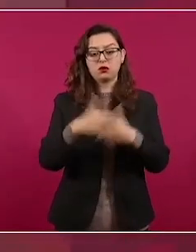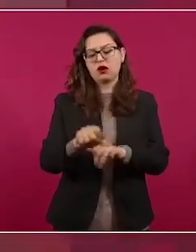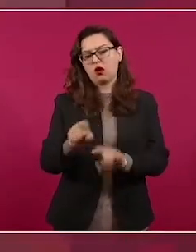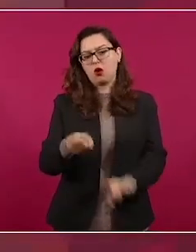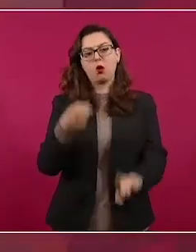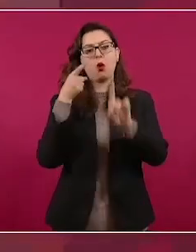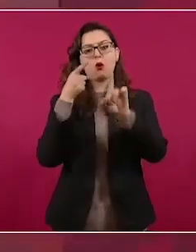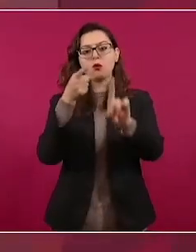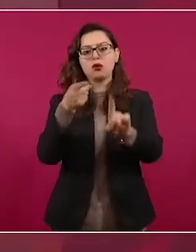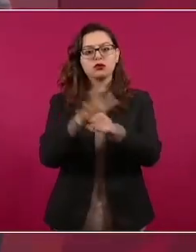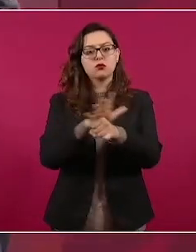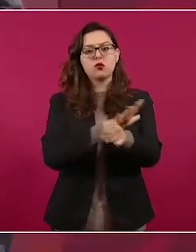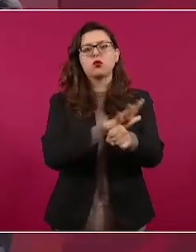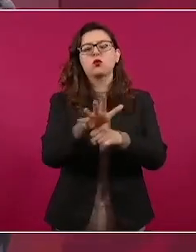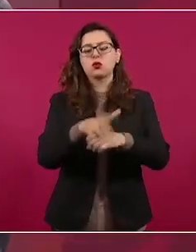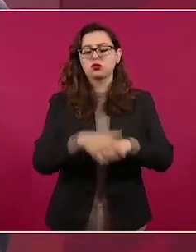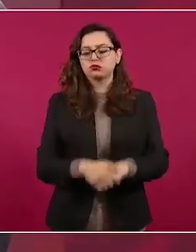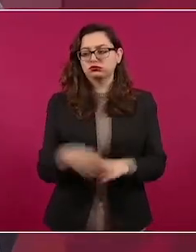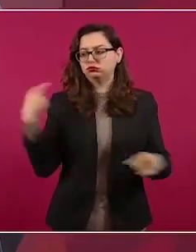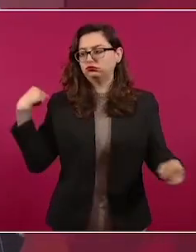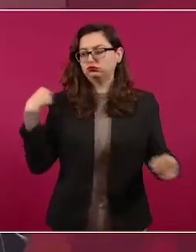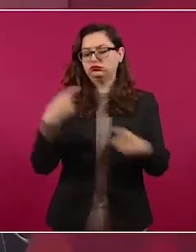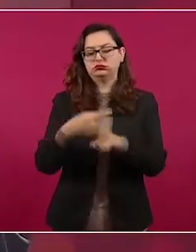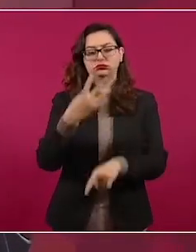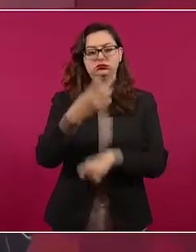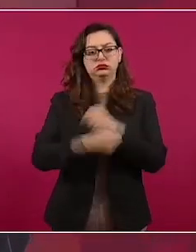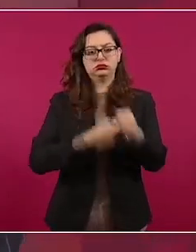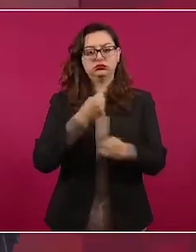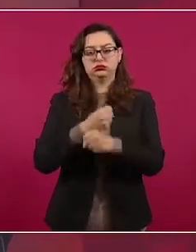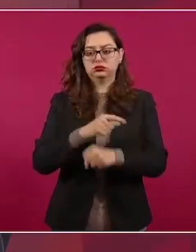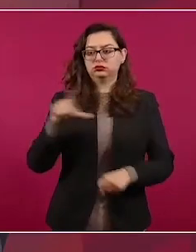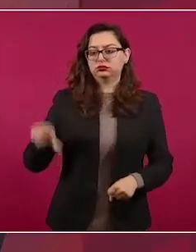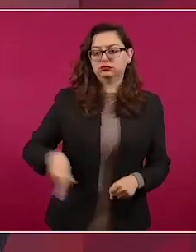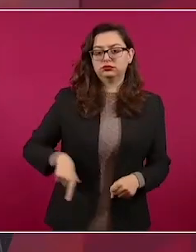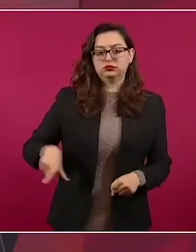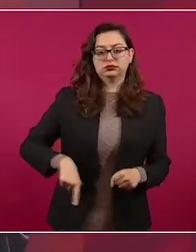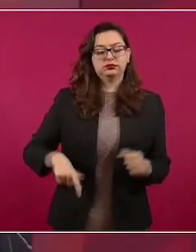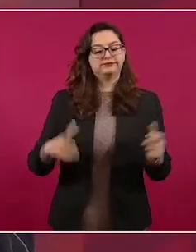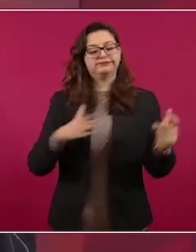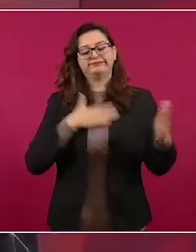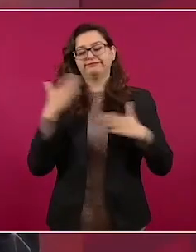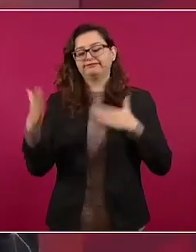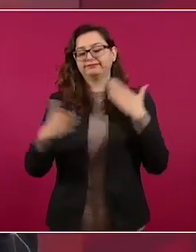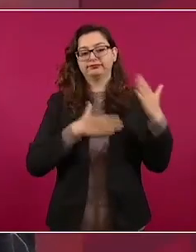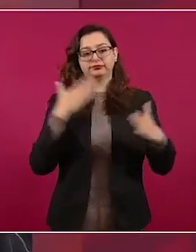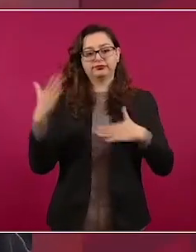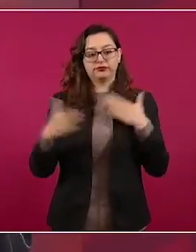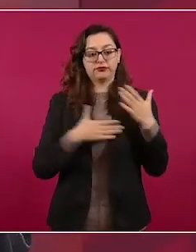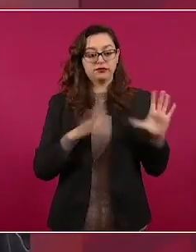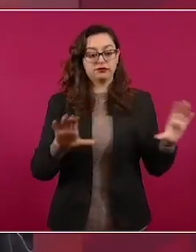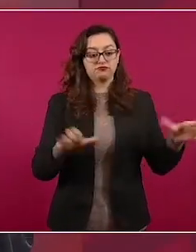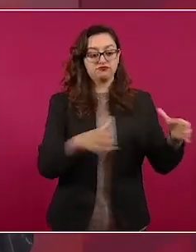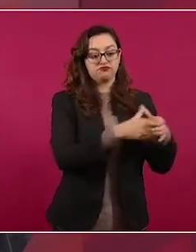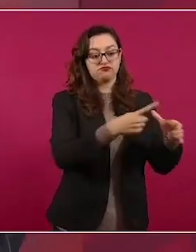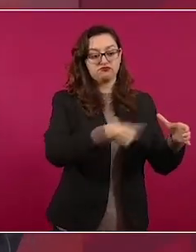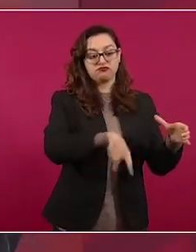celebrar que ya no domina en México la oligarquía,